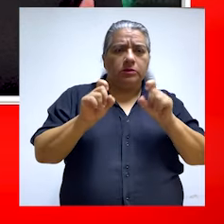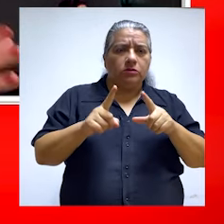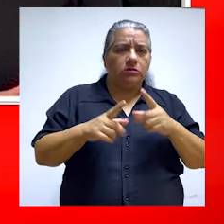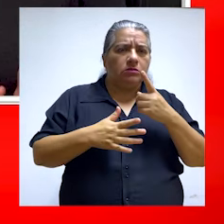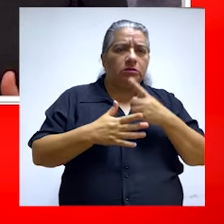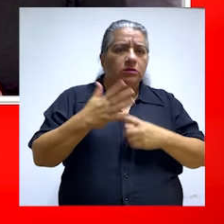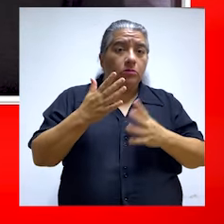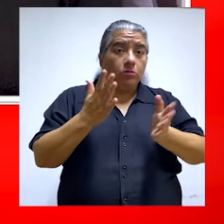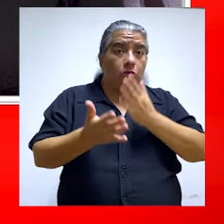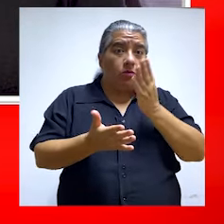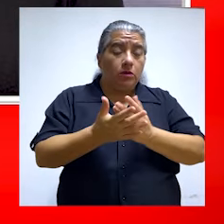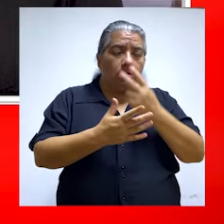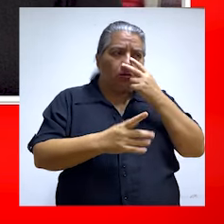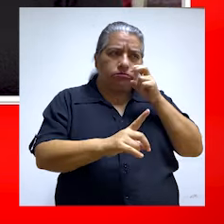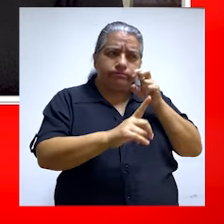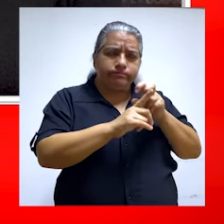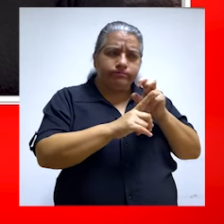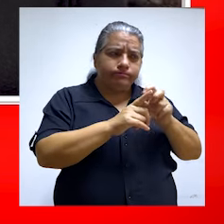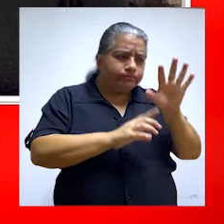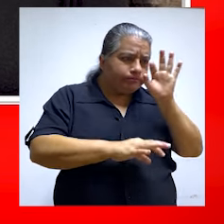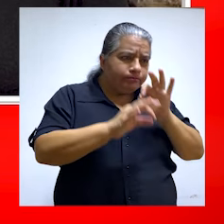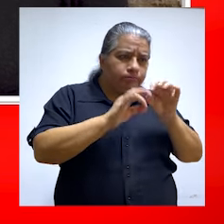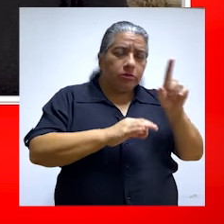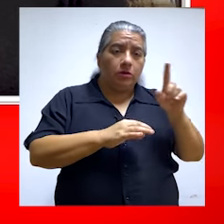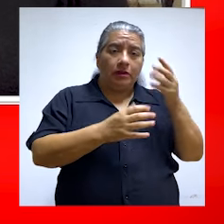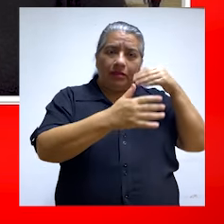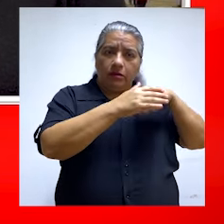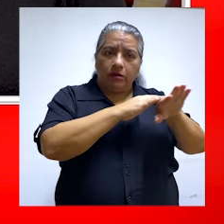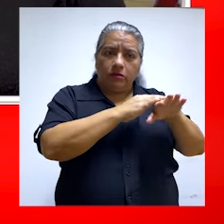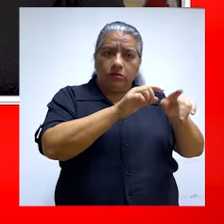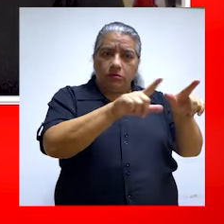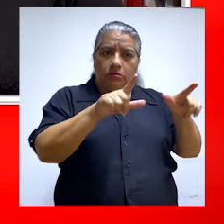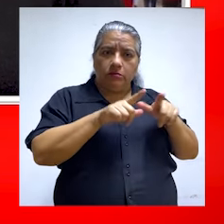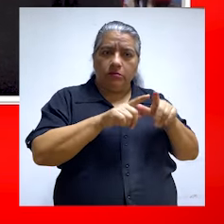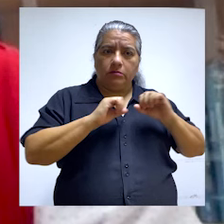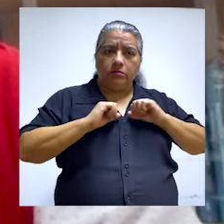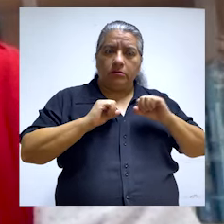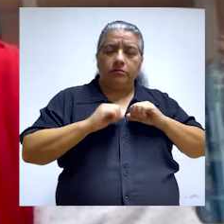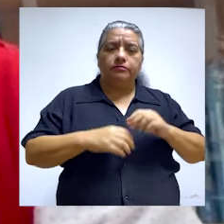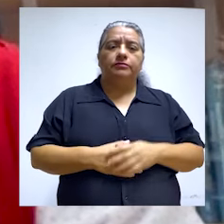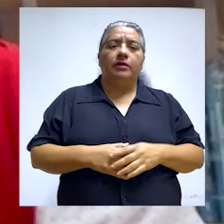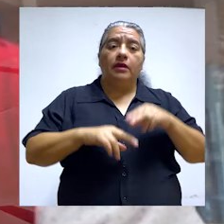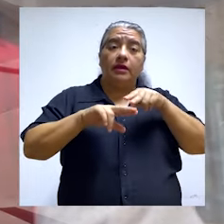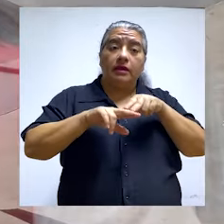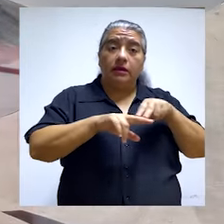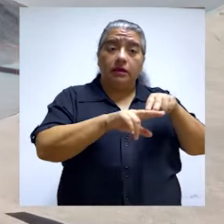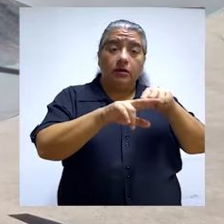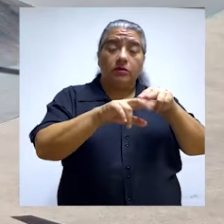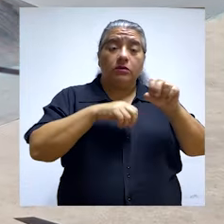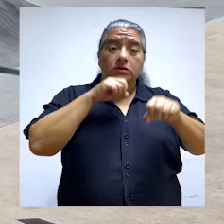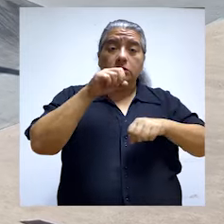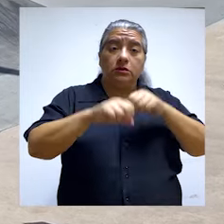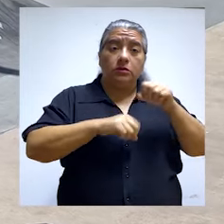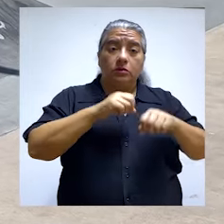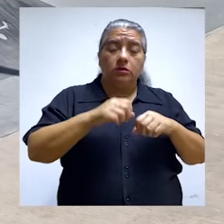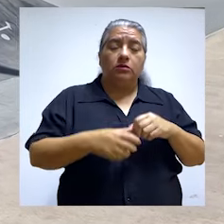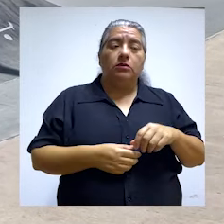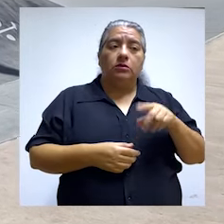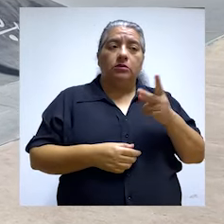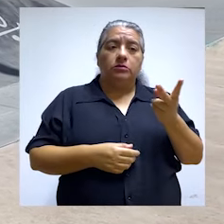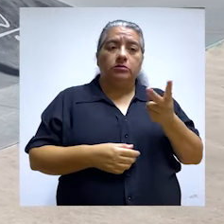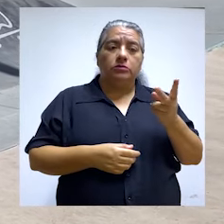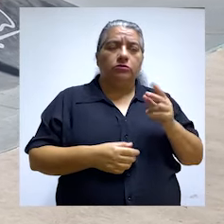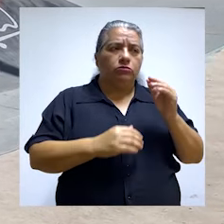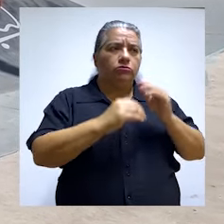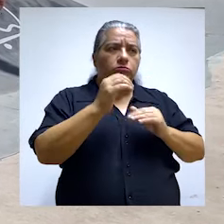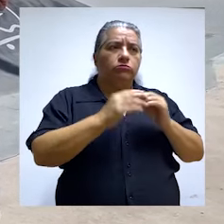¿Podría precisarnos cuáles son los riesgos que han detectado dentro del complejo deportivo? Para el caso del Skateboard y para el caso del ciclismo, sí